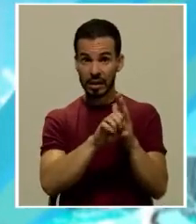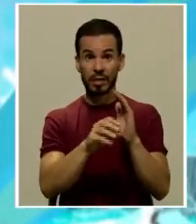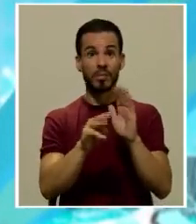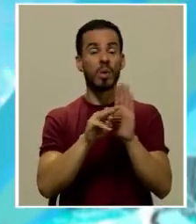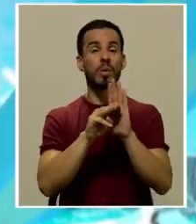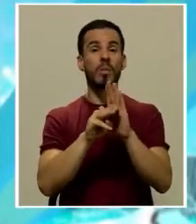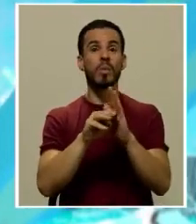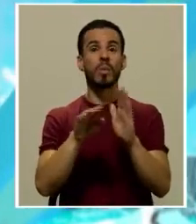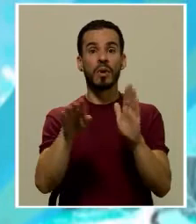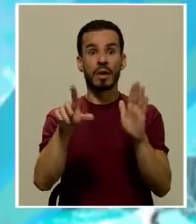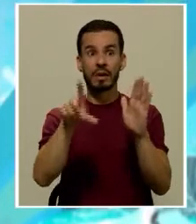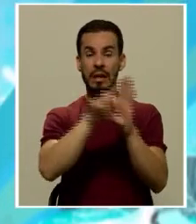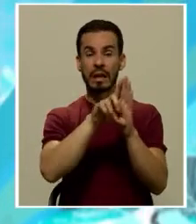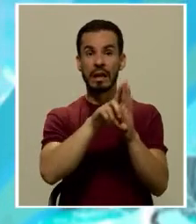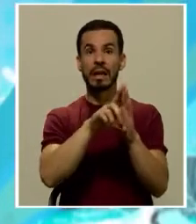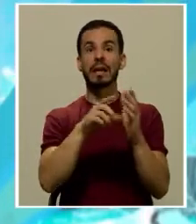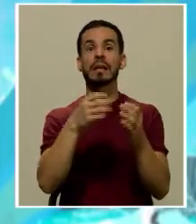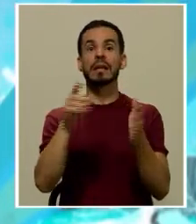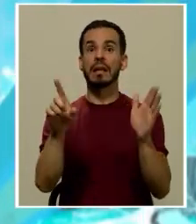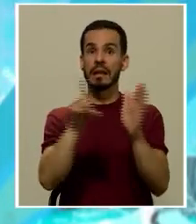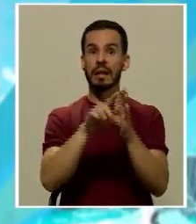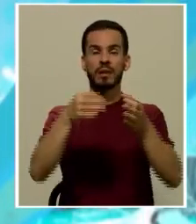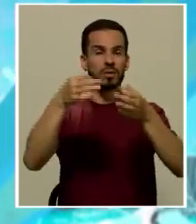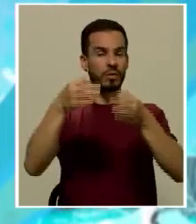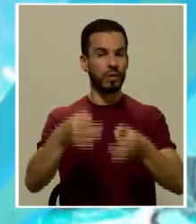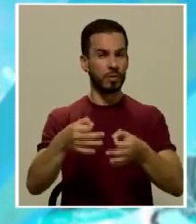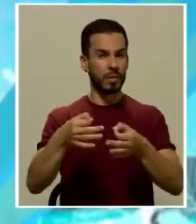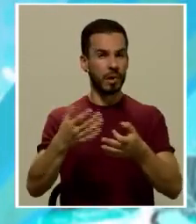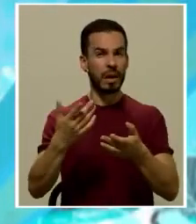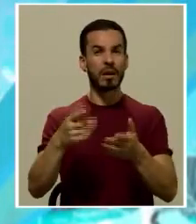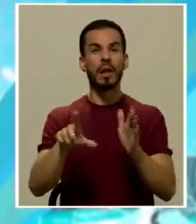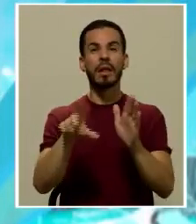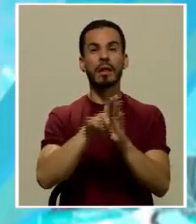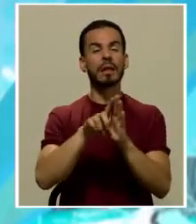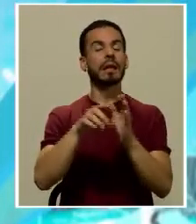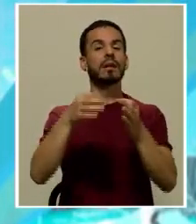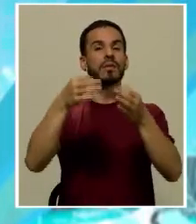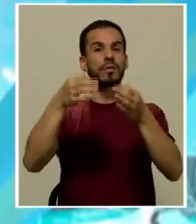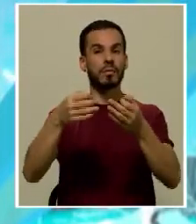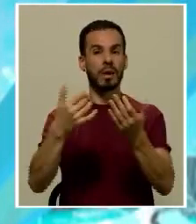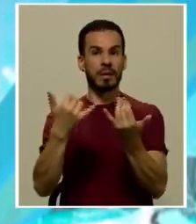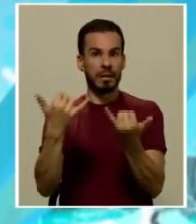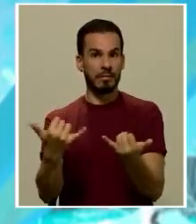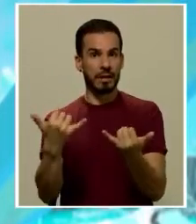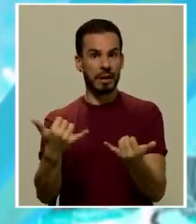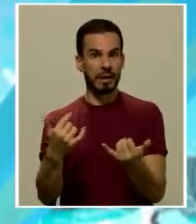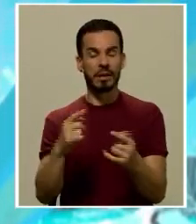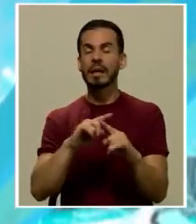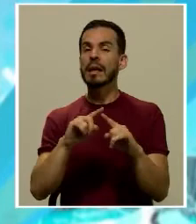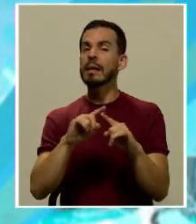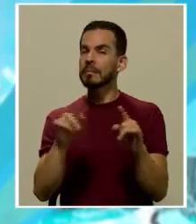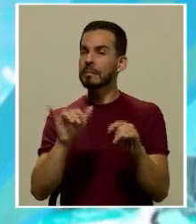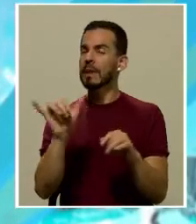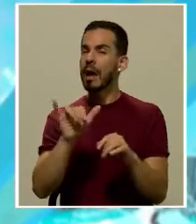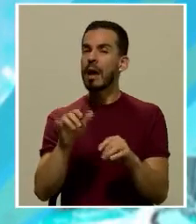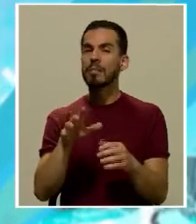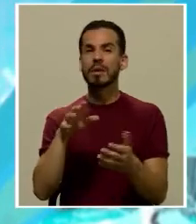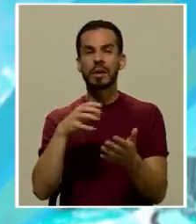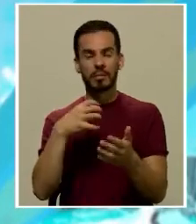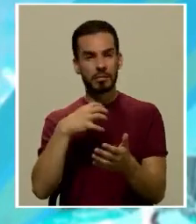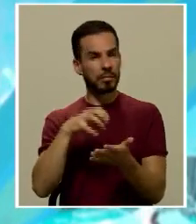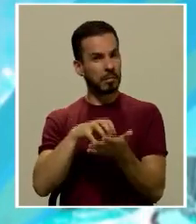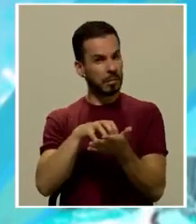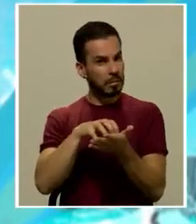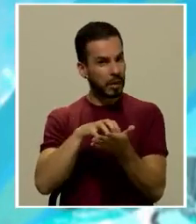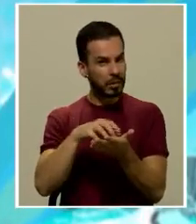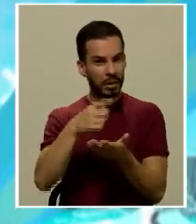modelos normativos del derecho formal o del derecho formalmente vigente, sino cuestionarnos para